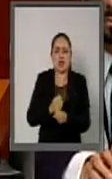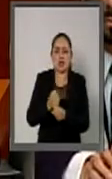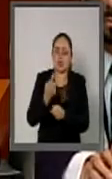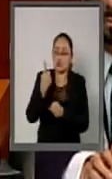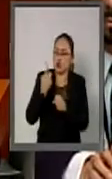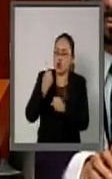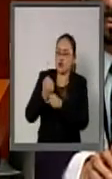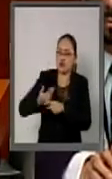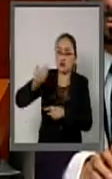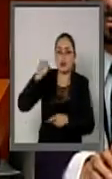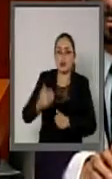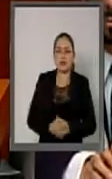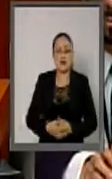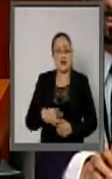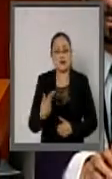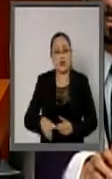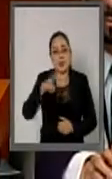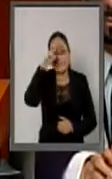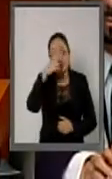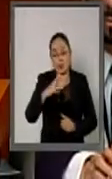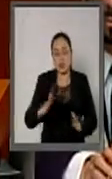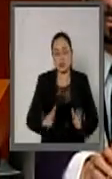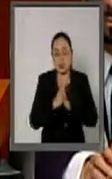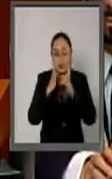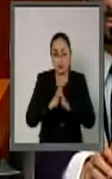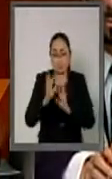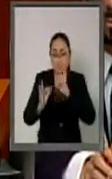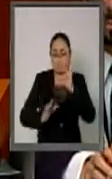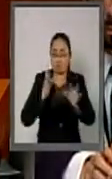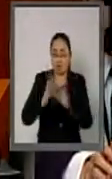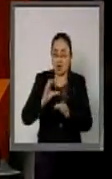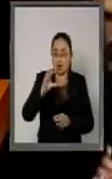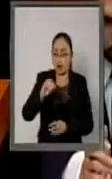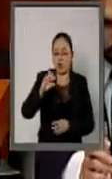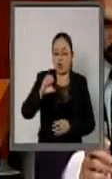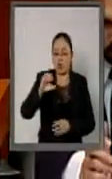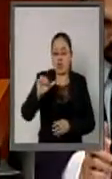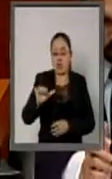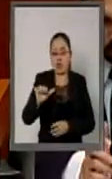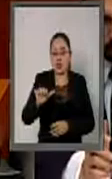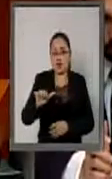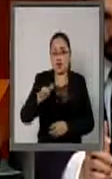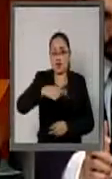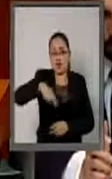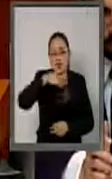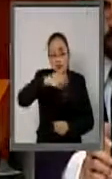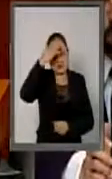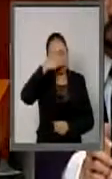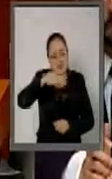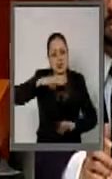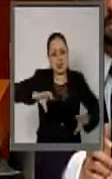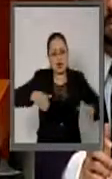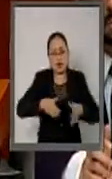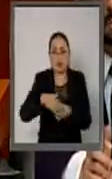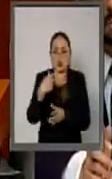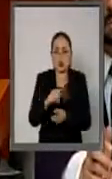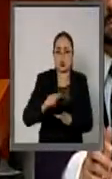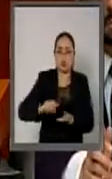pasado. México es un participante activo en la OEA, creemos en la organización y seguiremos